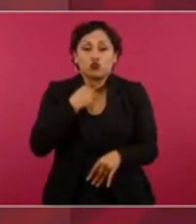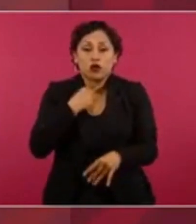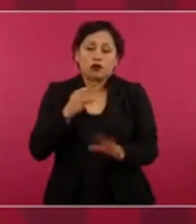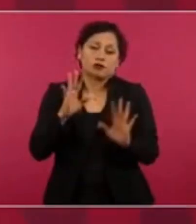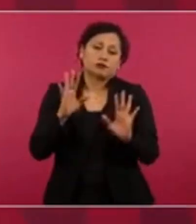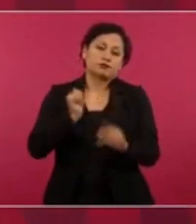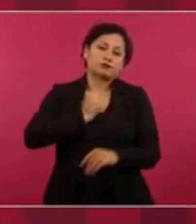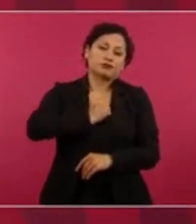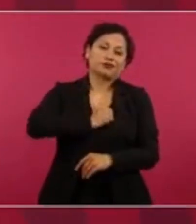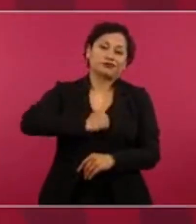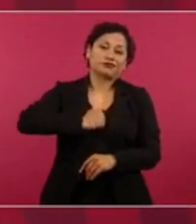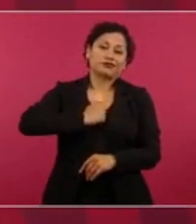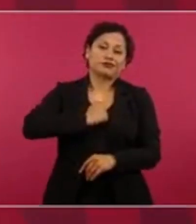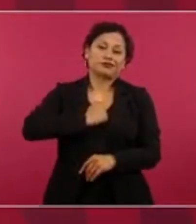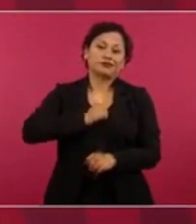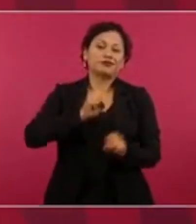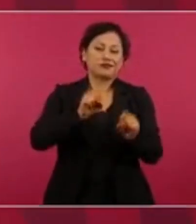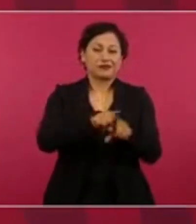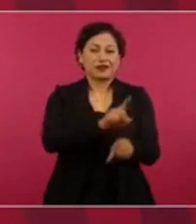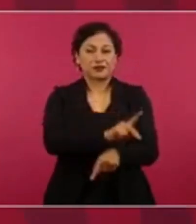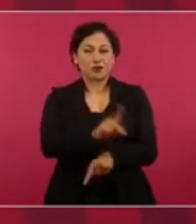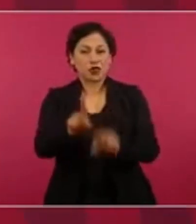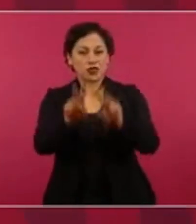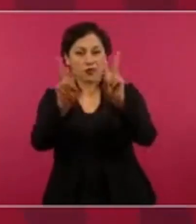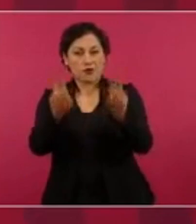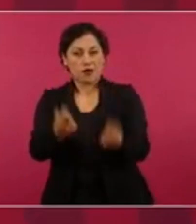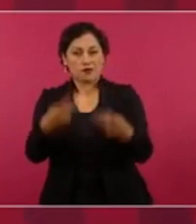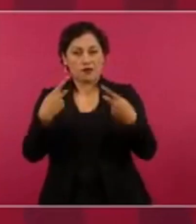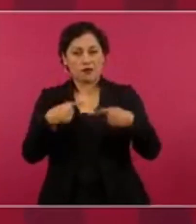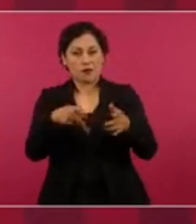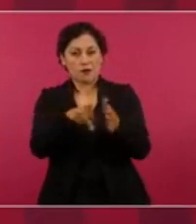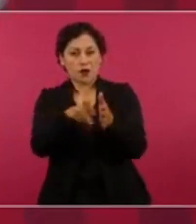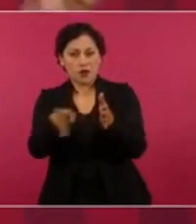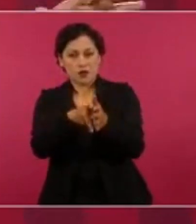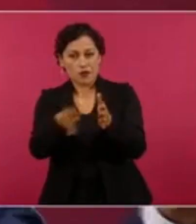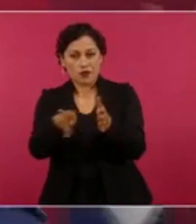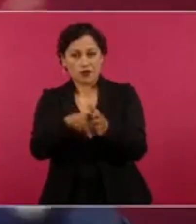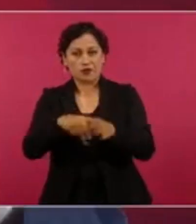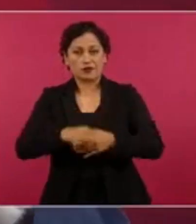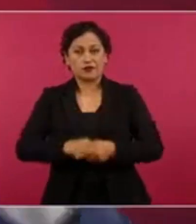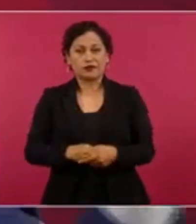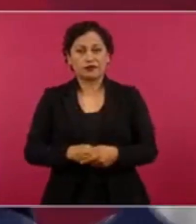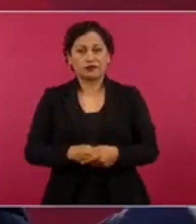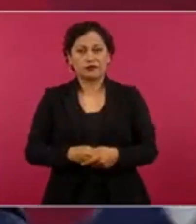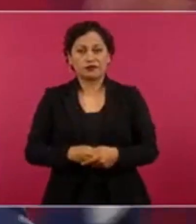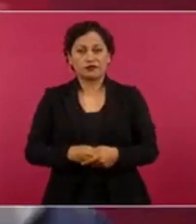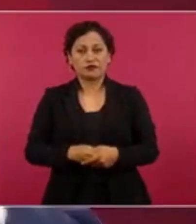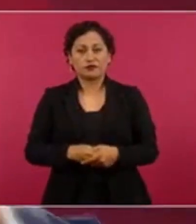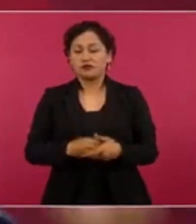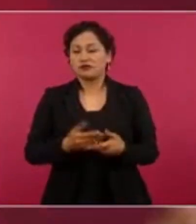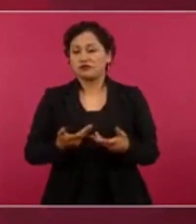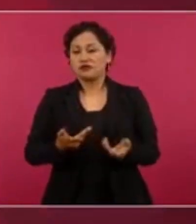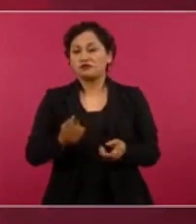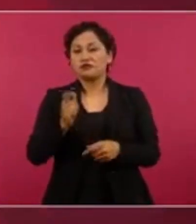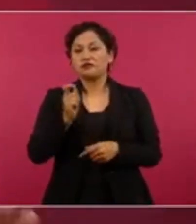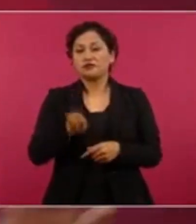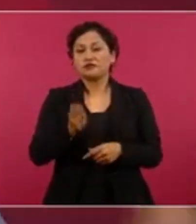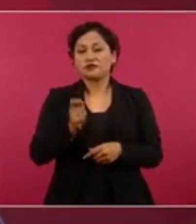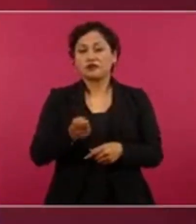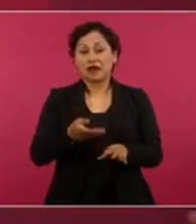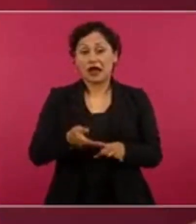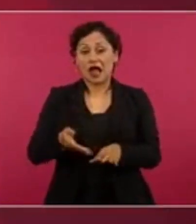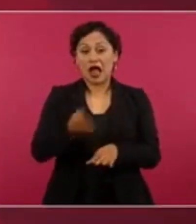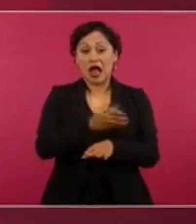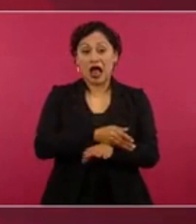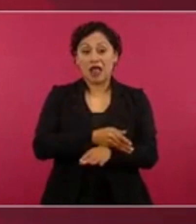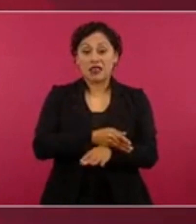que no se podía tocar a los